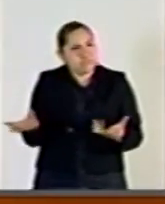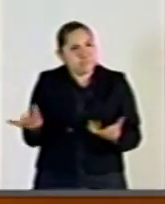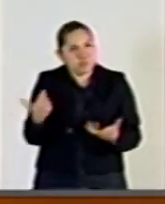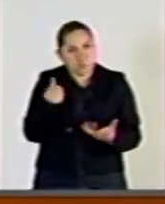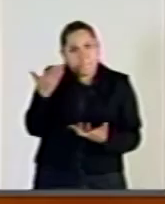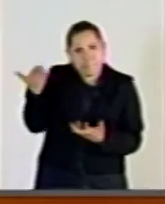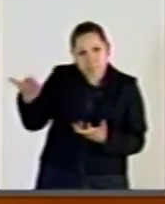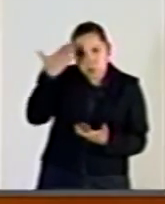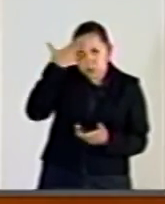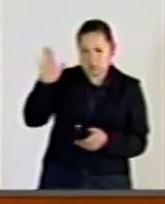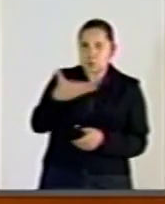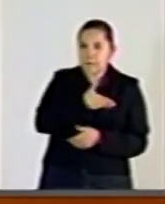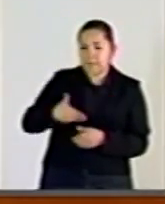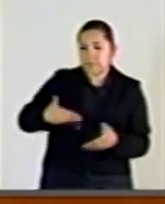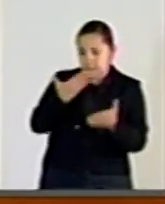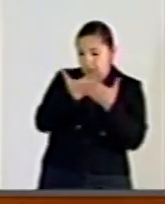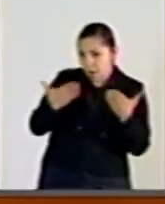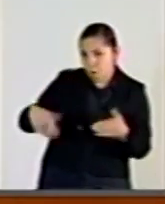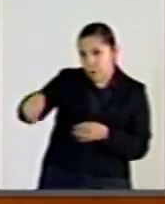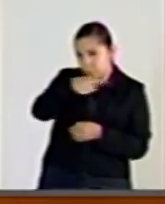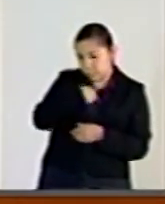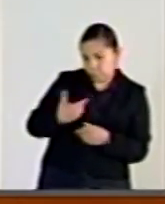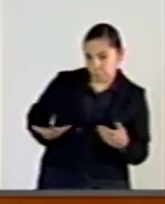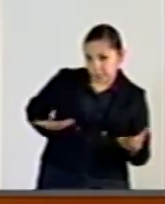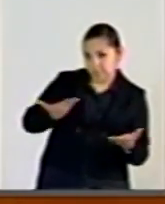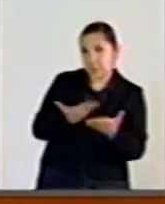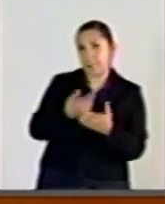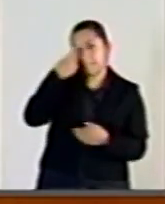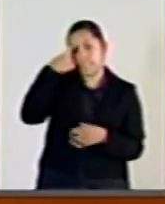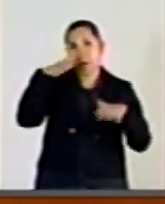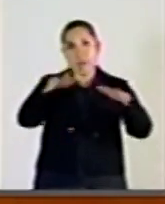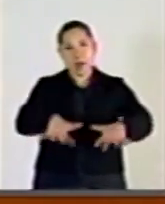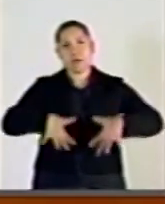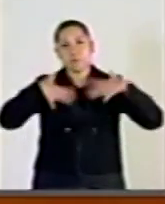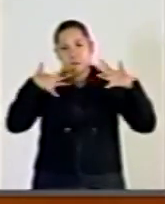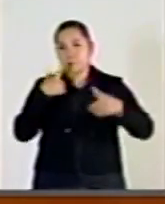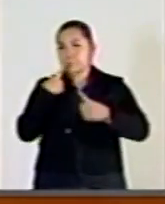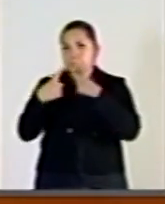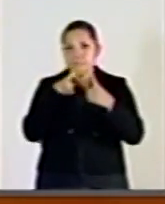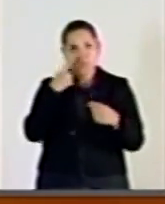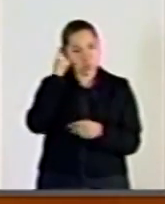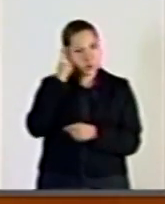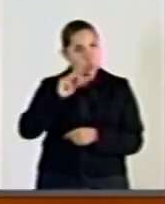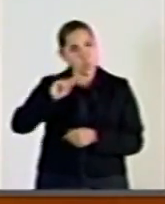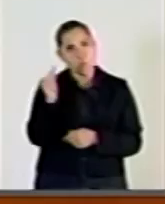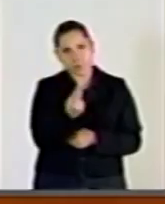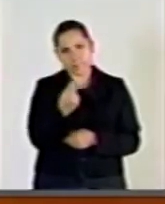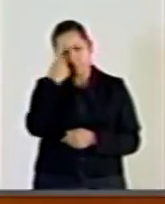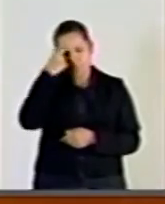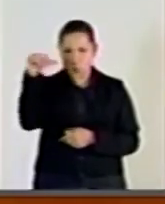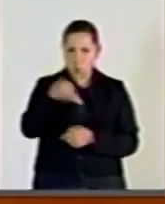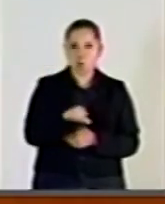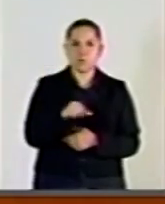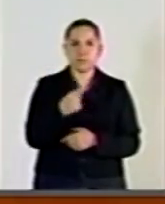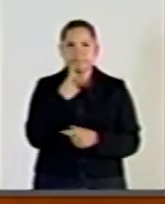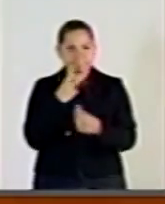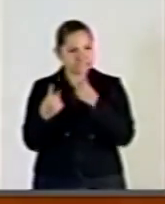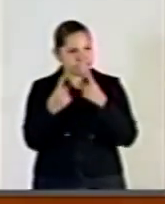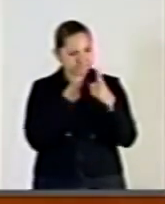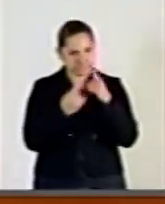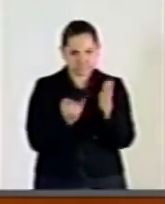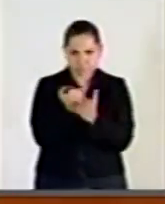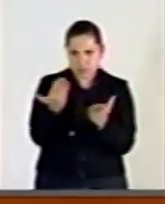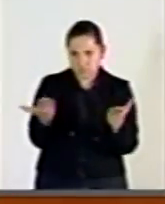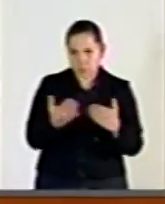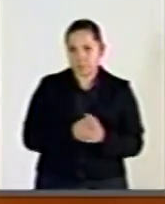que ha sometido a consideración de esta Asamblea que sea de urgente y jovia resolución.